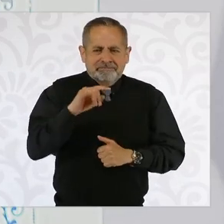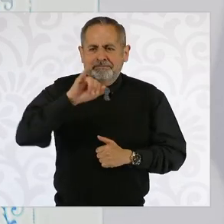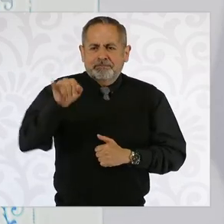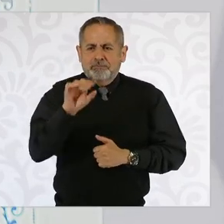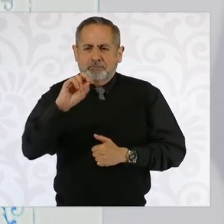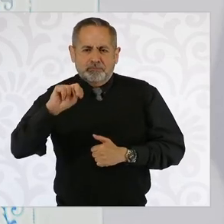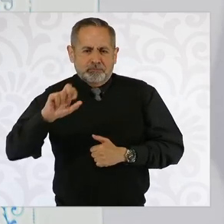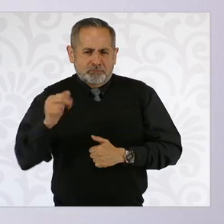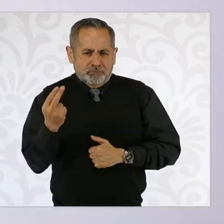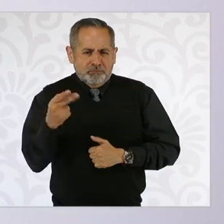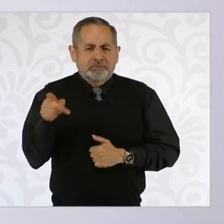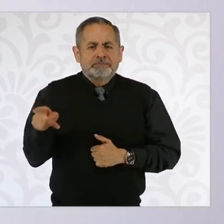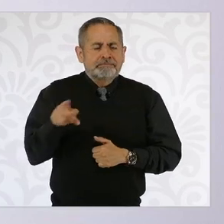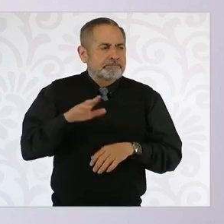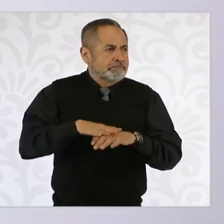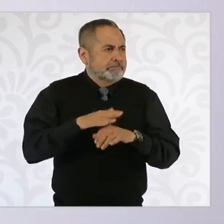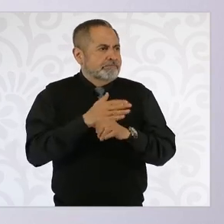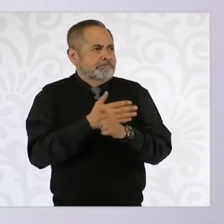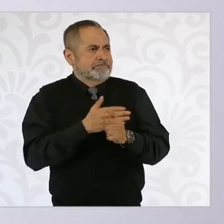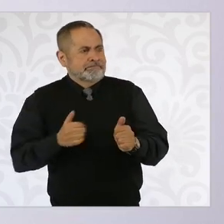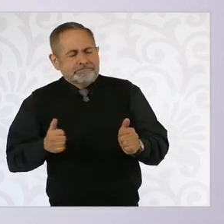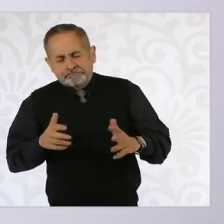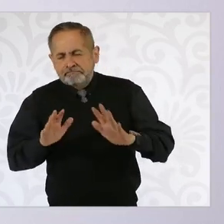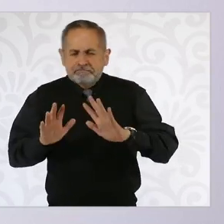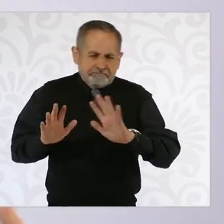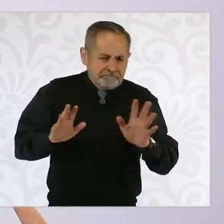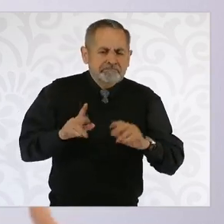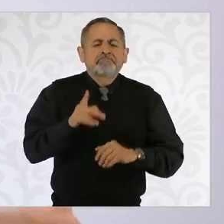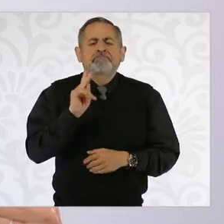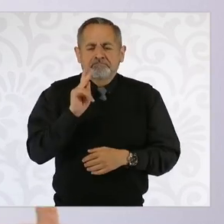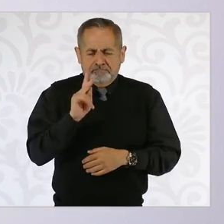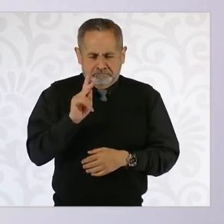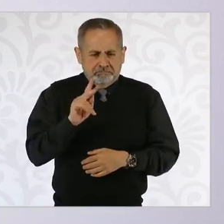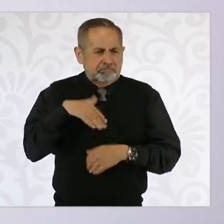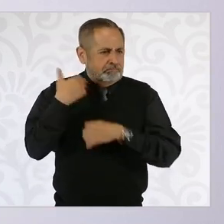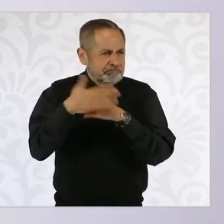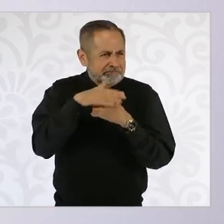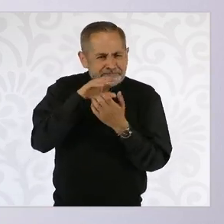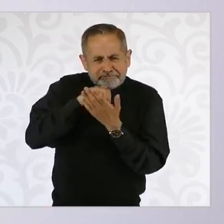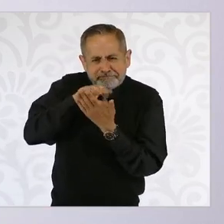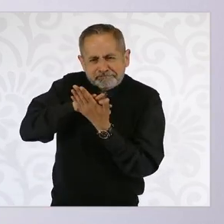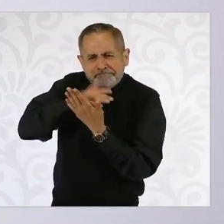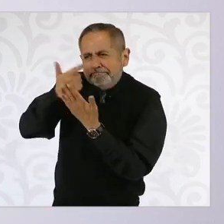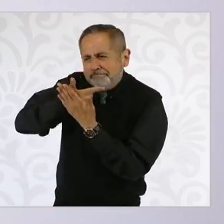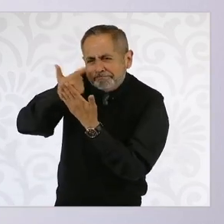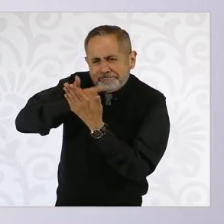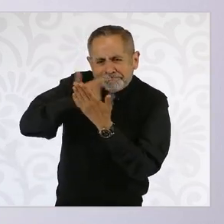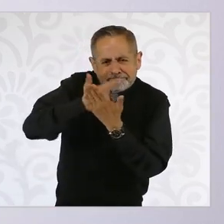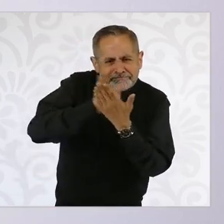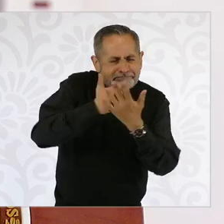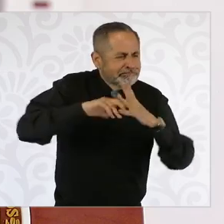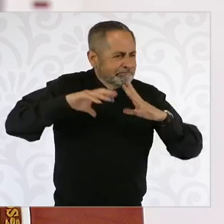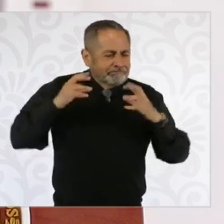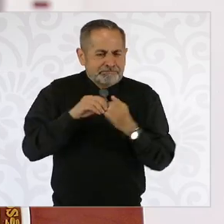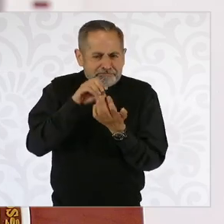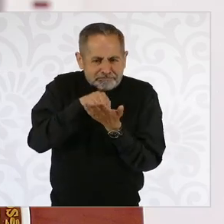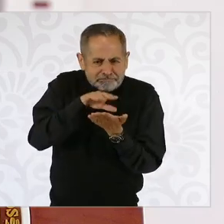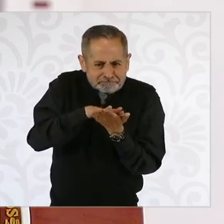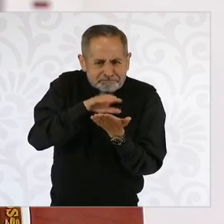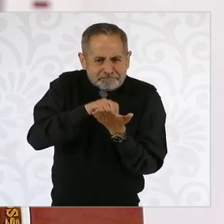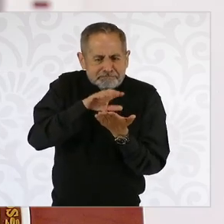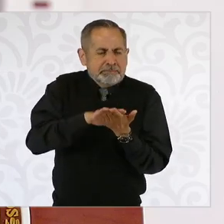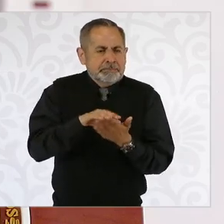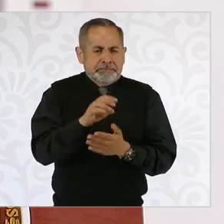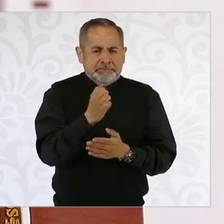está retrasado un poco, pero van a ser censados todos. Y a partir de enero, febrero ya